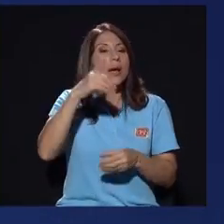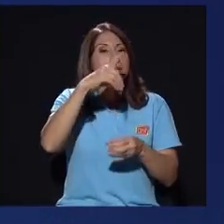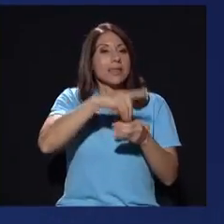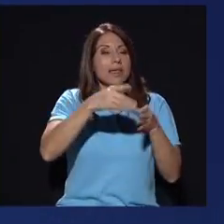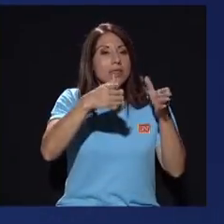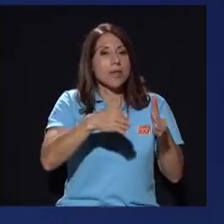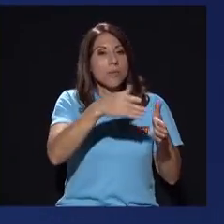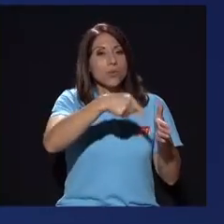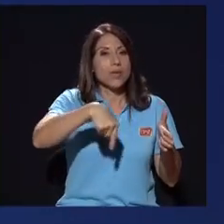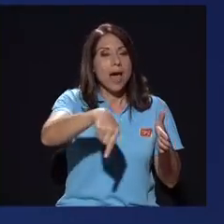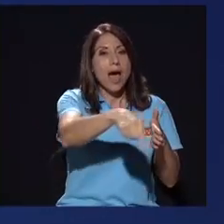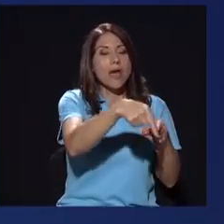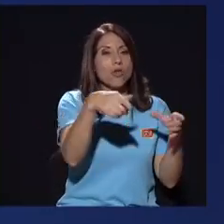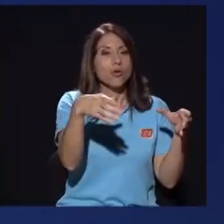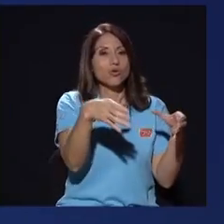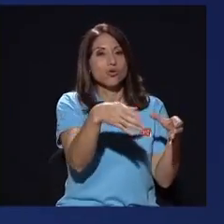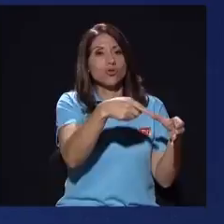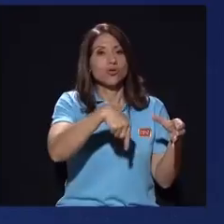incluso